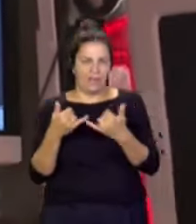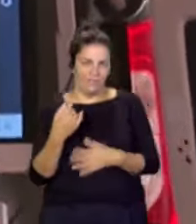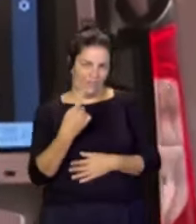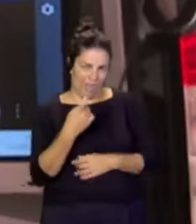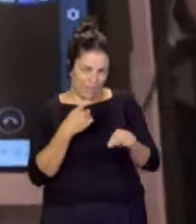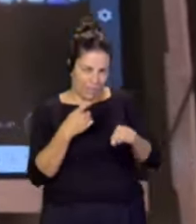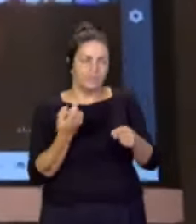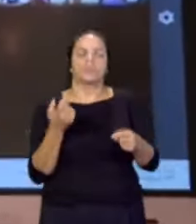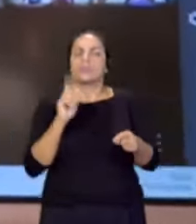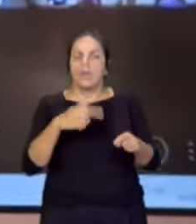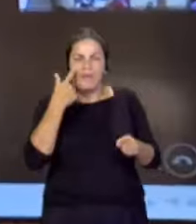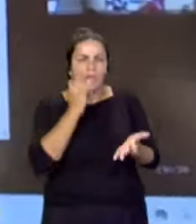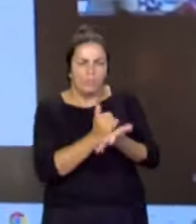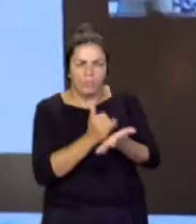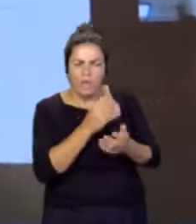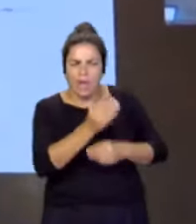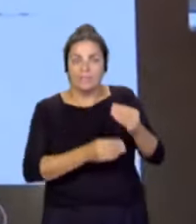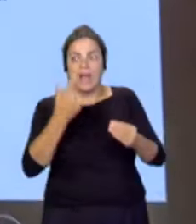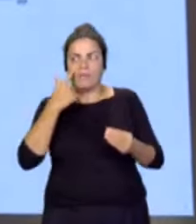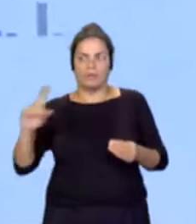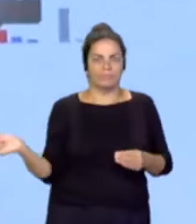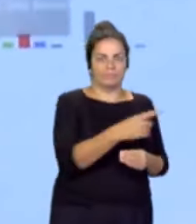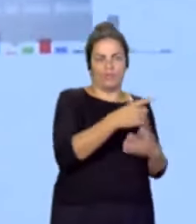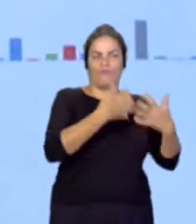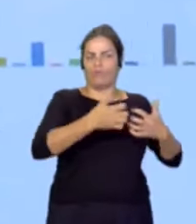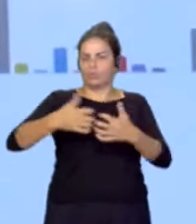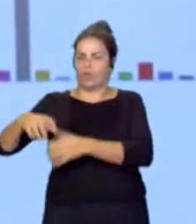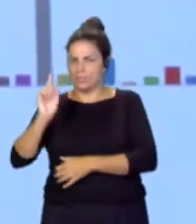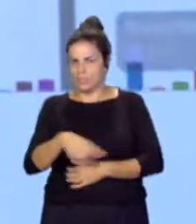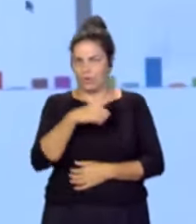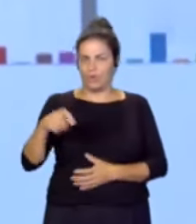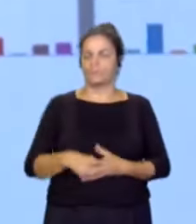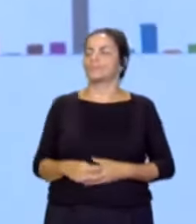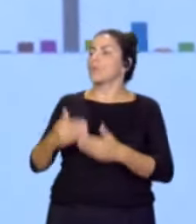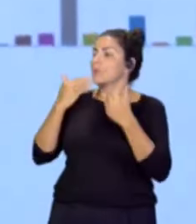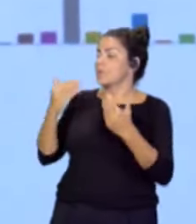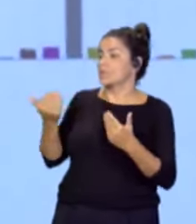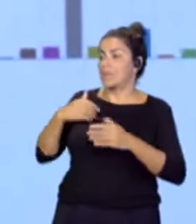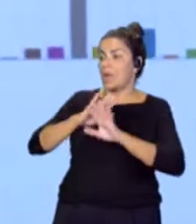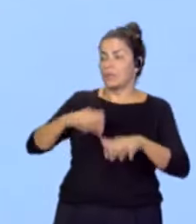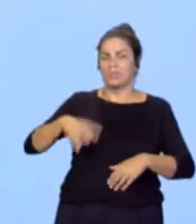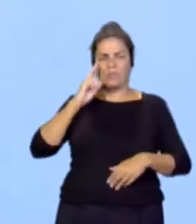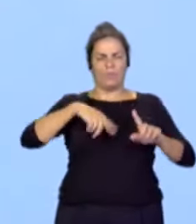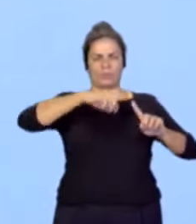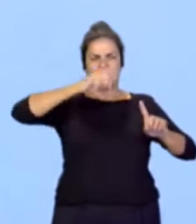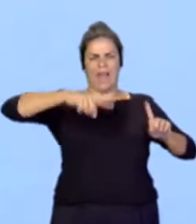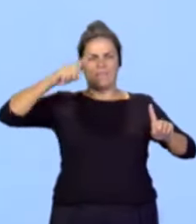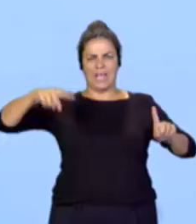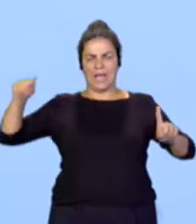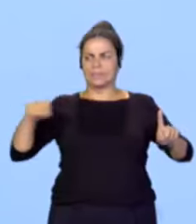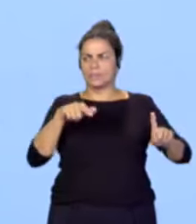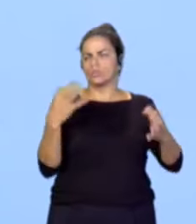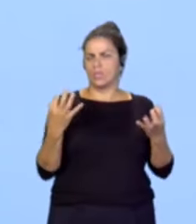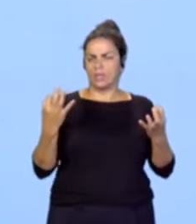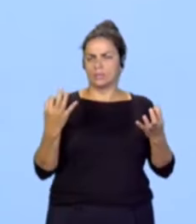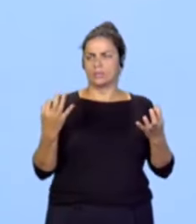y comprobar que efectivamente funcionan todas las islas. Muchas gracias, Juani. Y ya por último, ¿qué es lo que estamos viendo ahora mismo? ¿Parece una gráfica, el nivel de